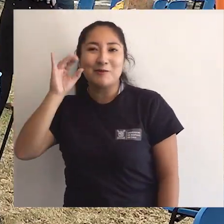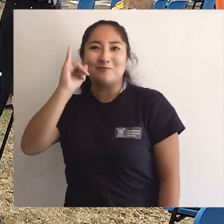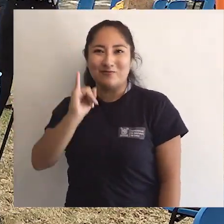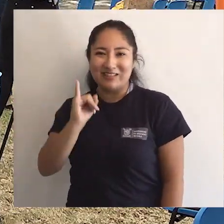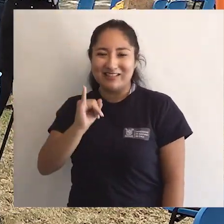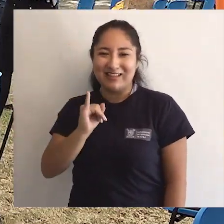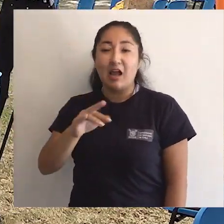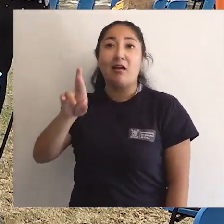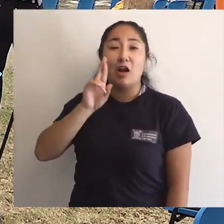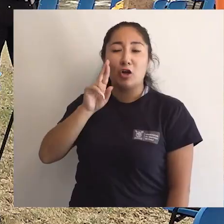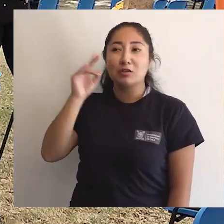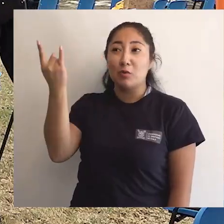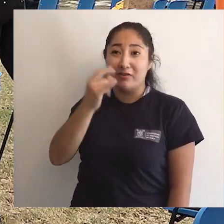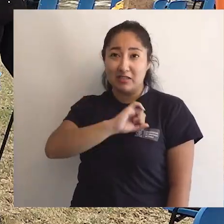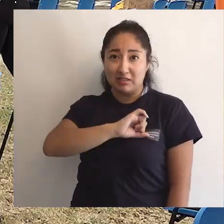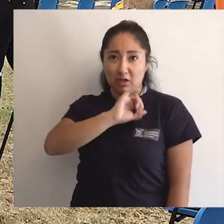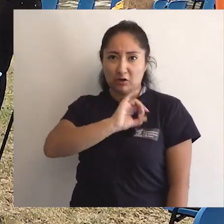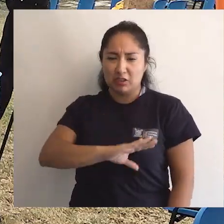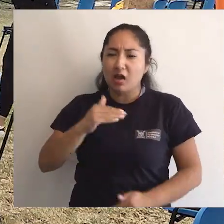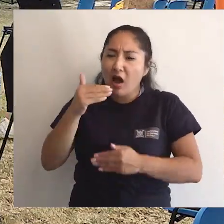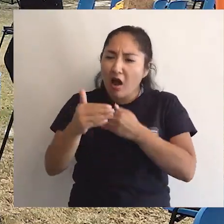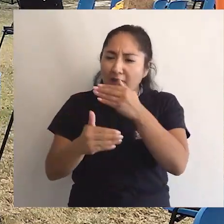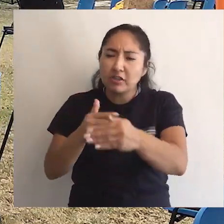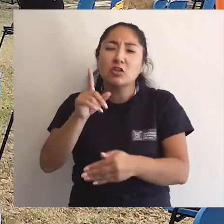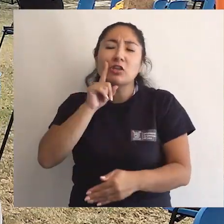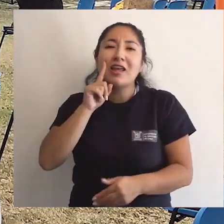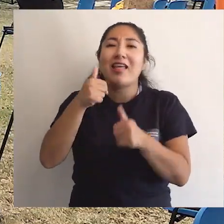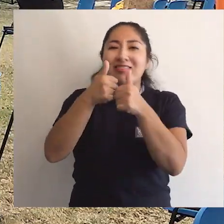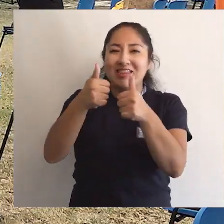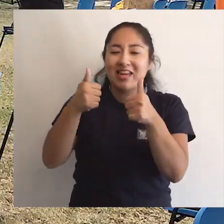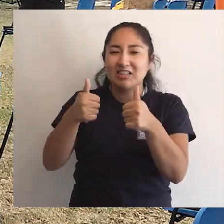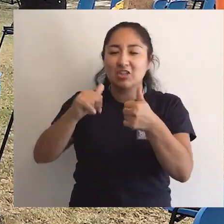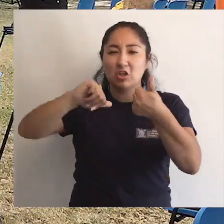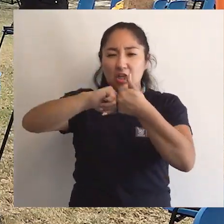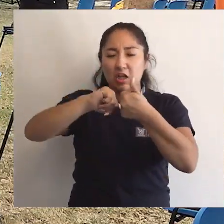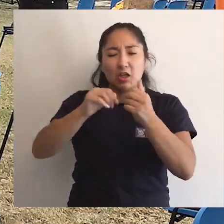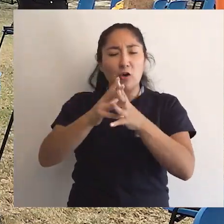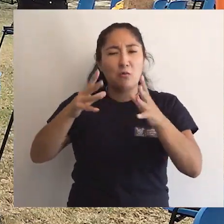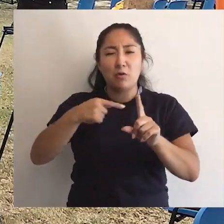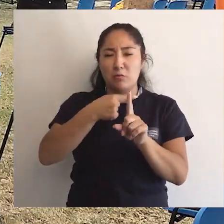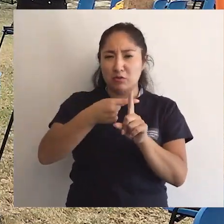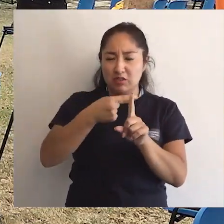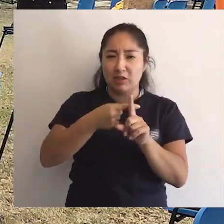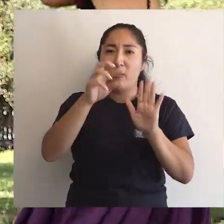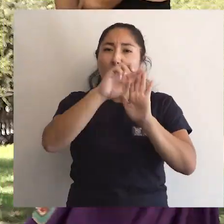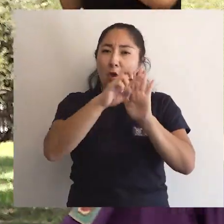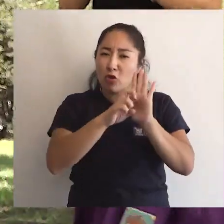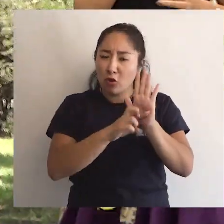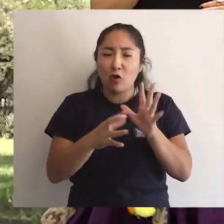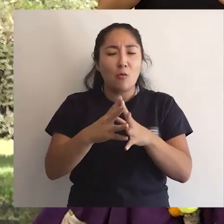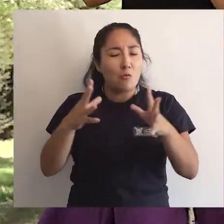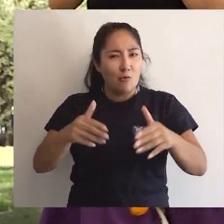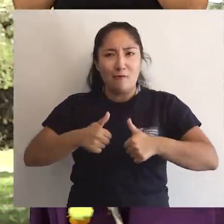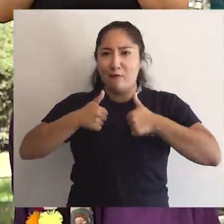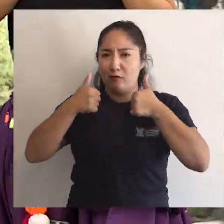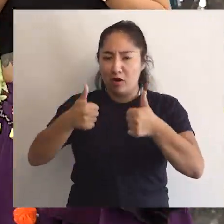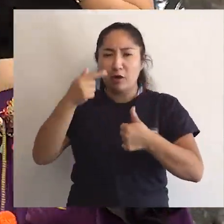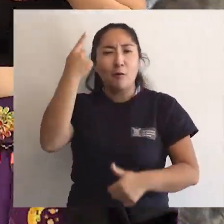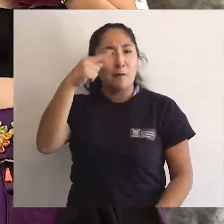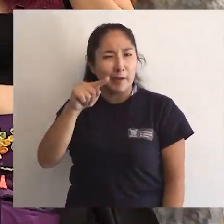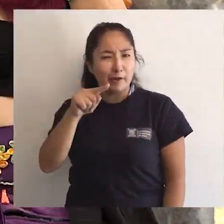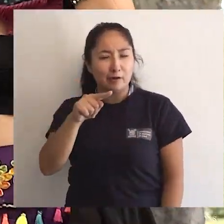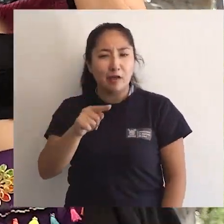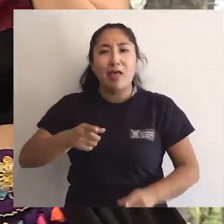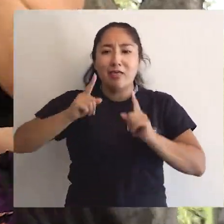escuche. Reconocemos que la USACH ha avanzado, el tener una dirección de género es súper positivo, el tener un protocolo es muy